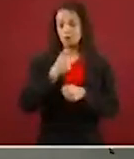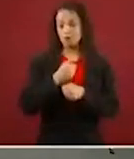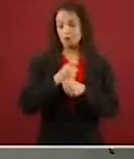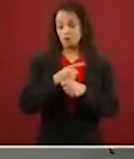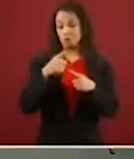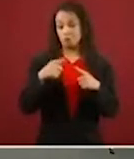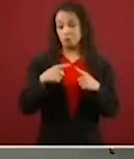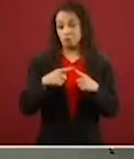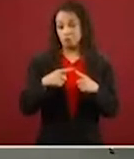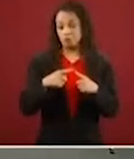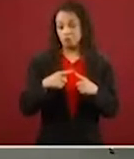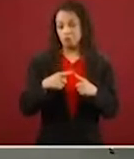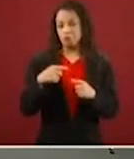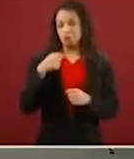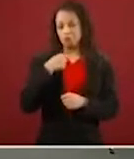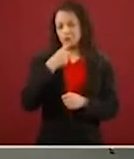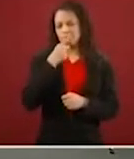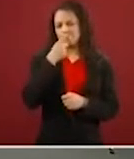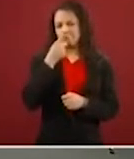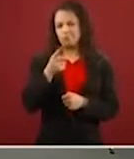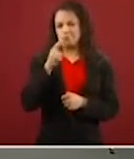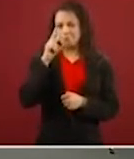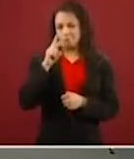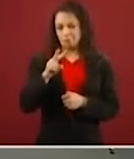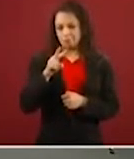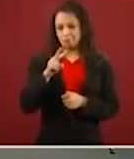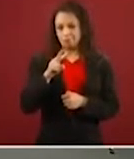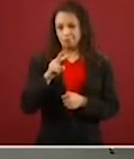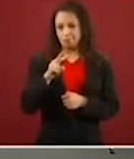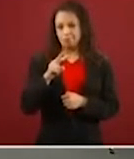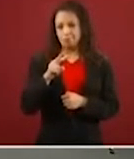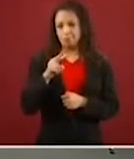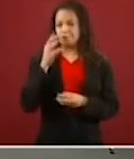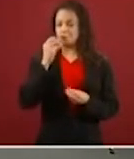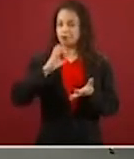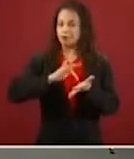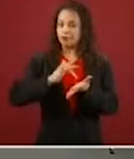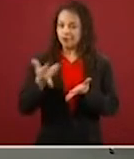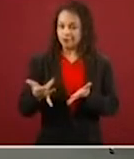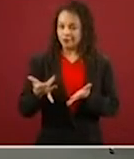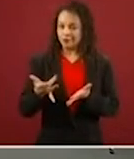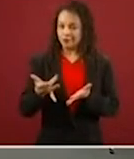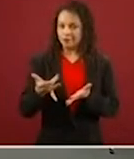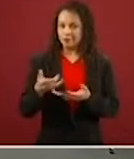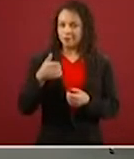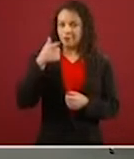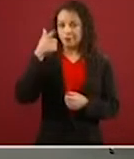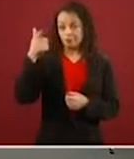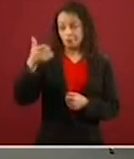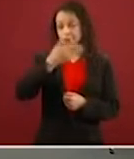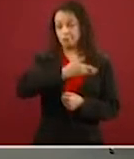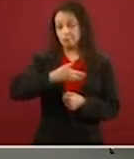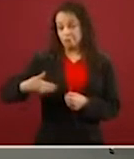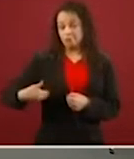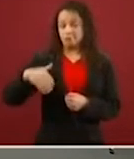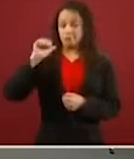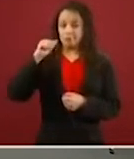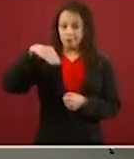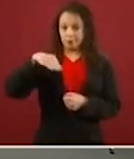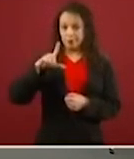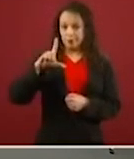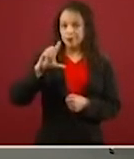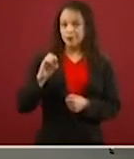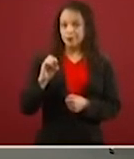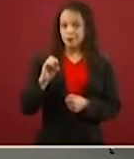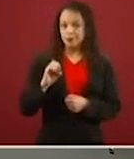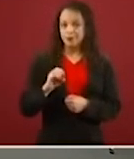Quiero expresar mi reconocimiento y agradecimiento al señor presidente Andrés Manuel López Obrador